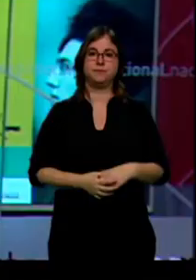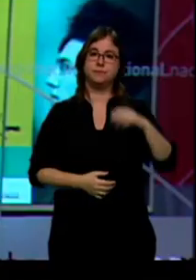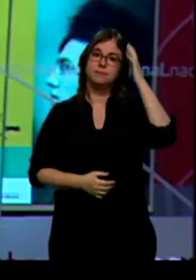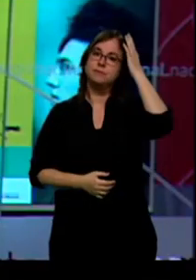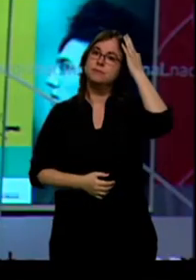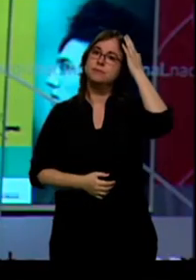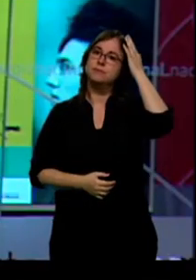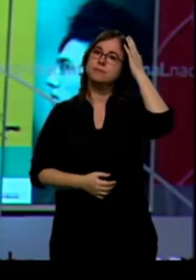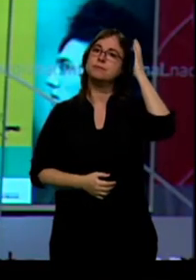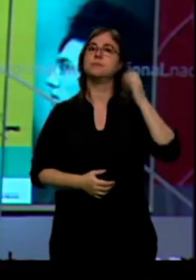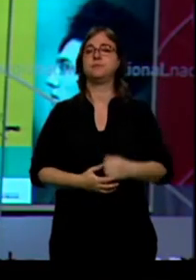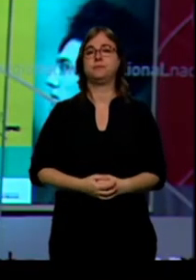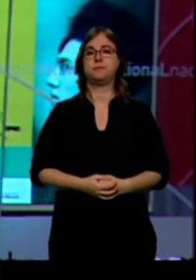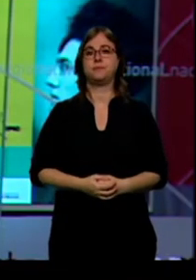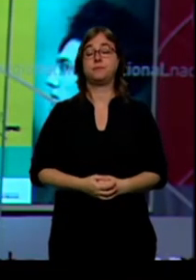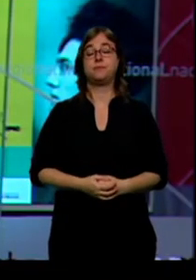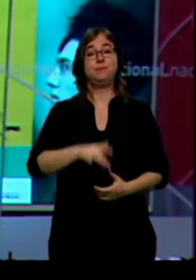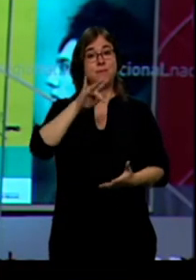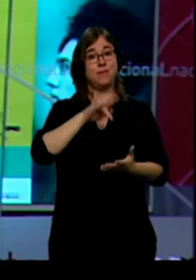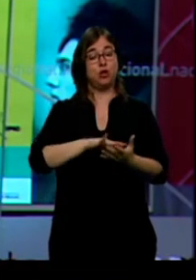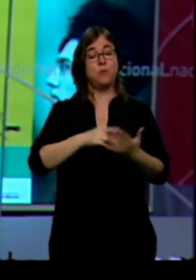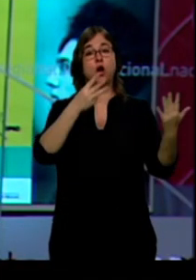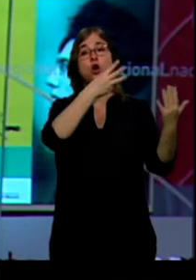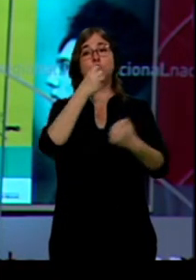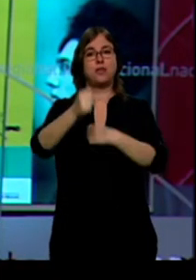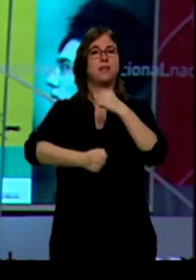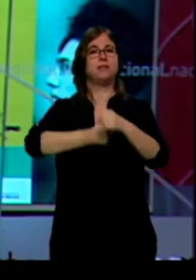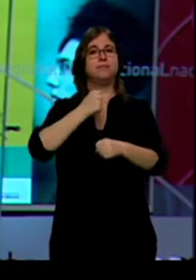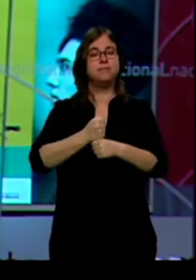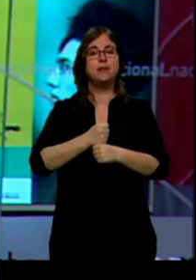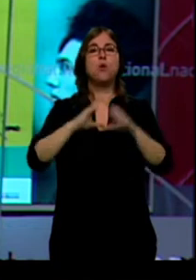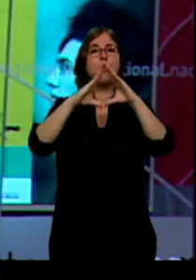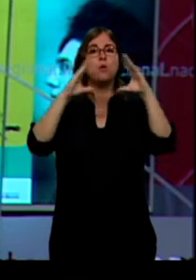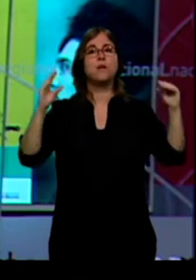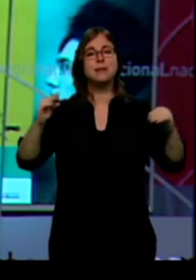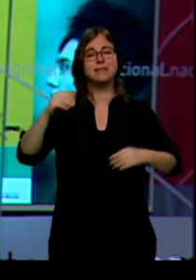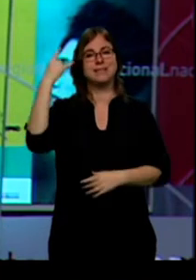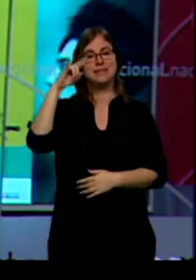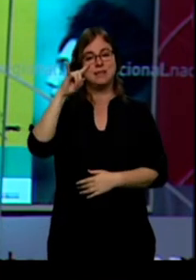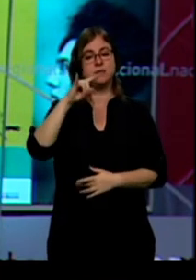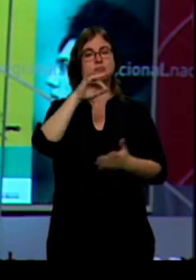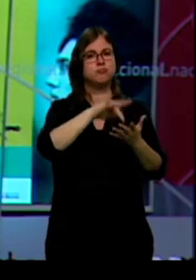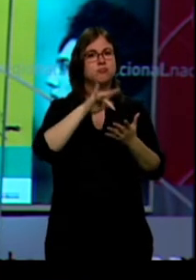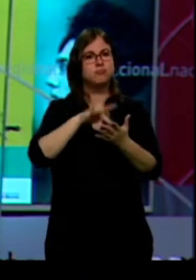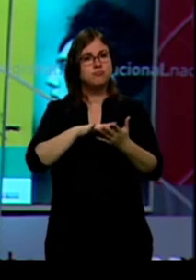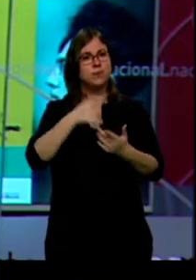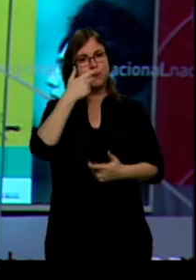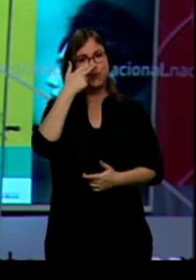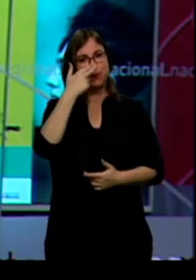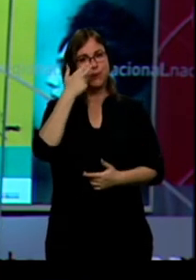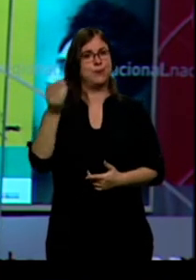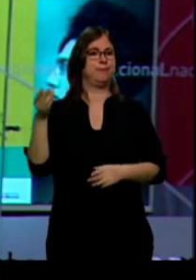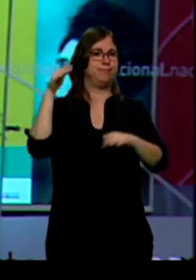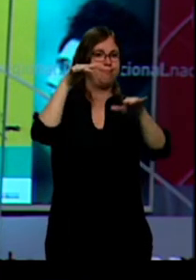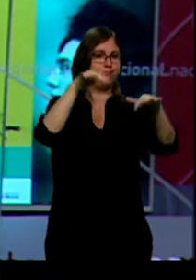La conmemoración del octavo centenario de la Universidad de Salamanca sigue deparando grandes citas internacionales. Hoy